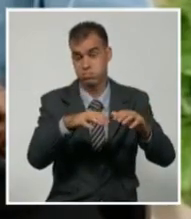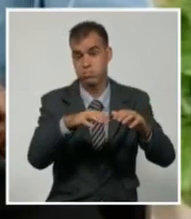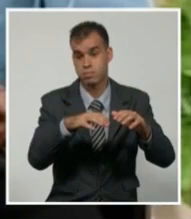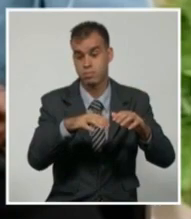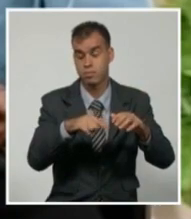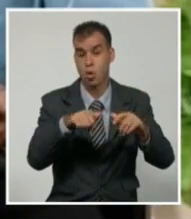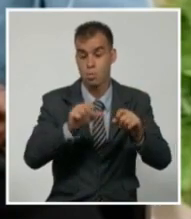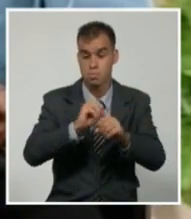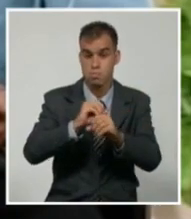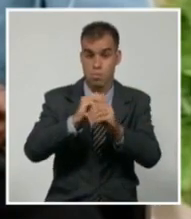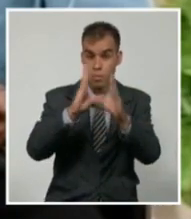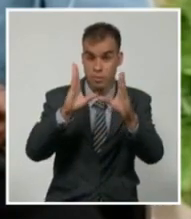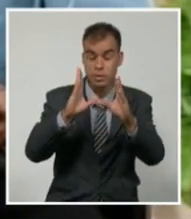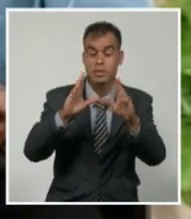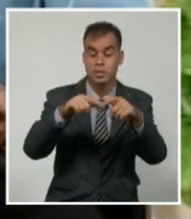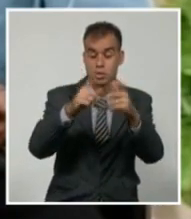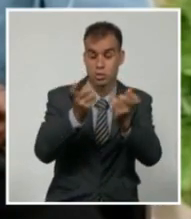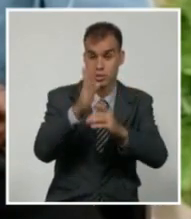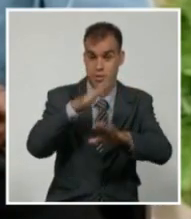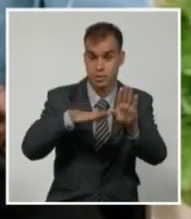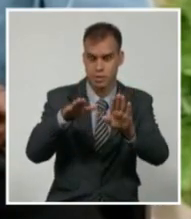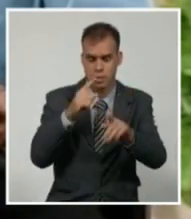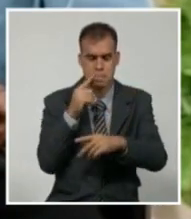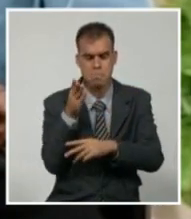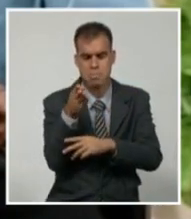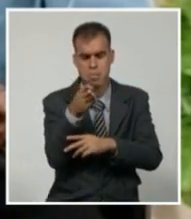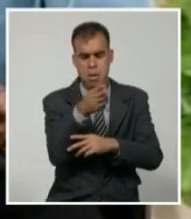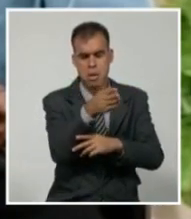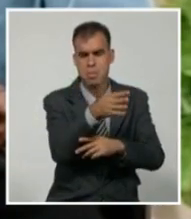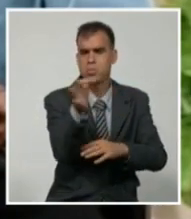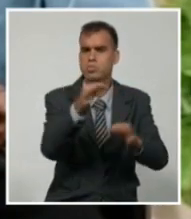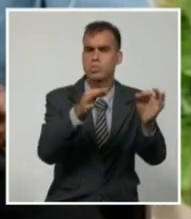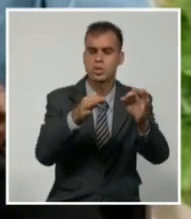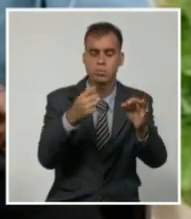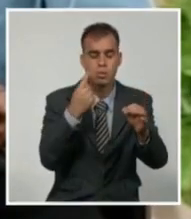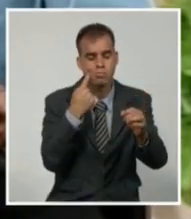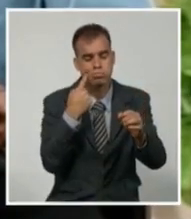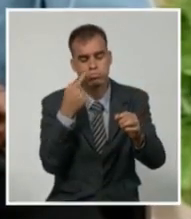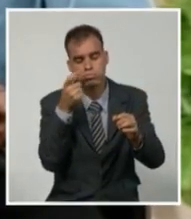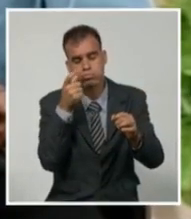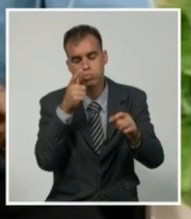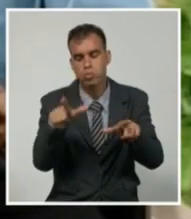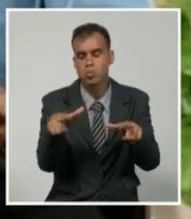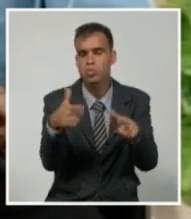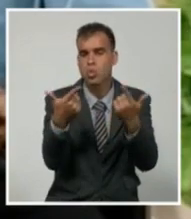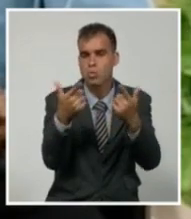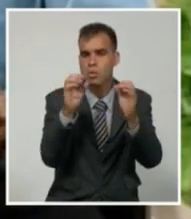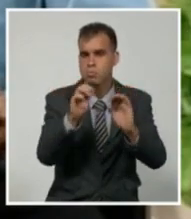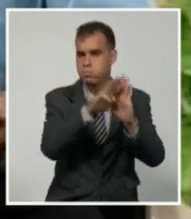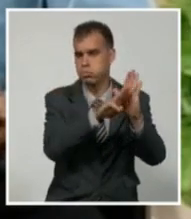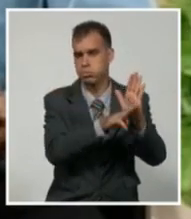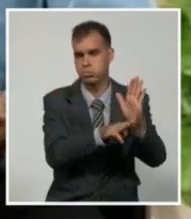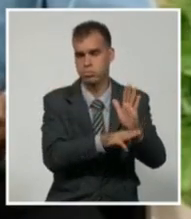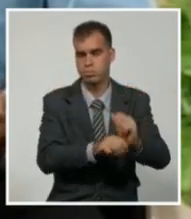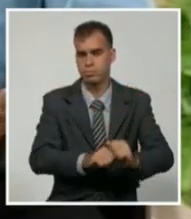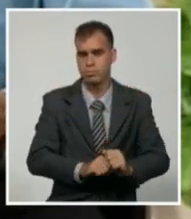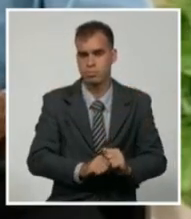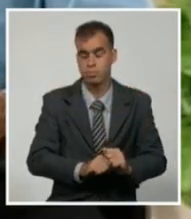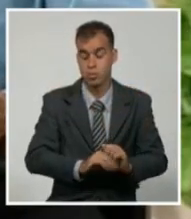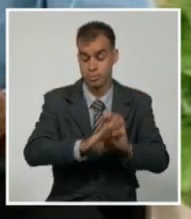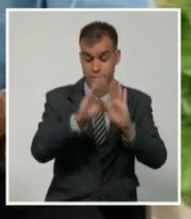realizó un recorrido por los diferentes municipios de la provincia para chequear y puntualizar el cumplimiento de estas medidas. Y en la tarde